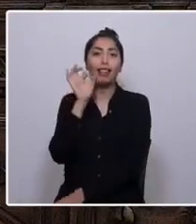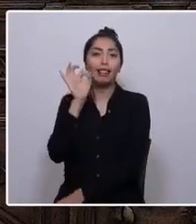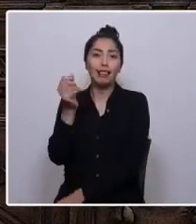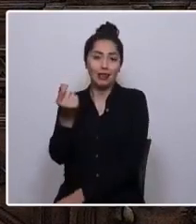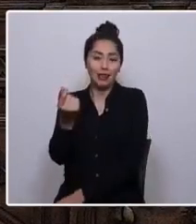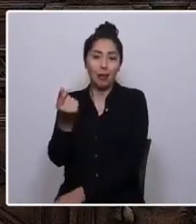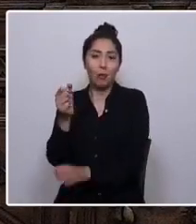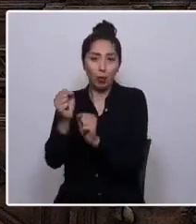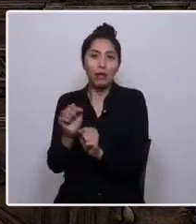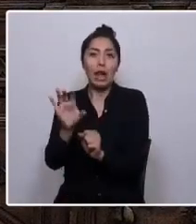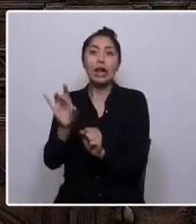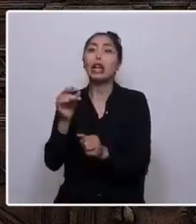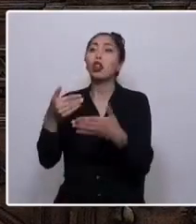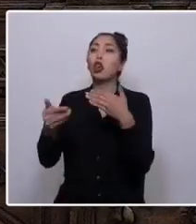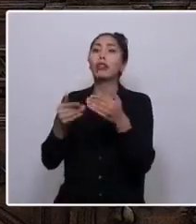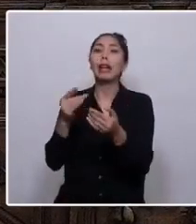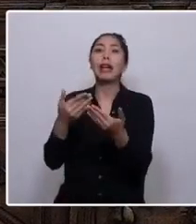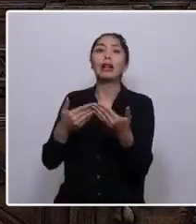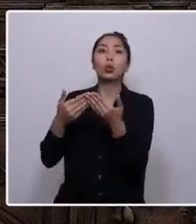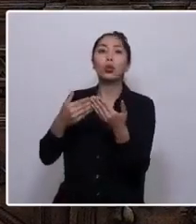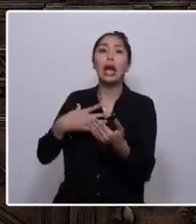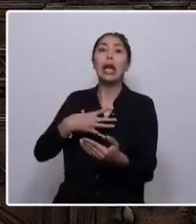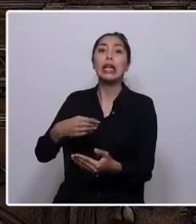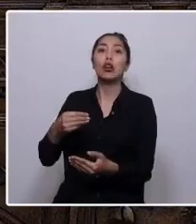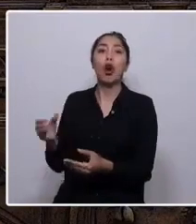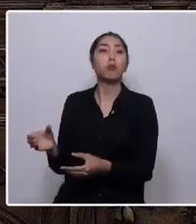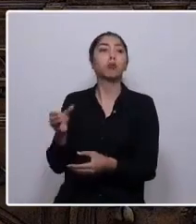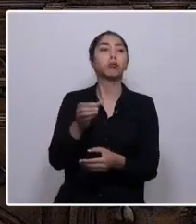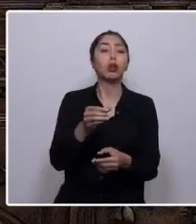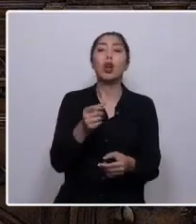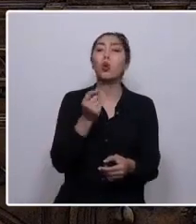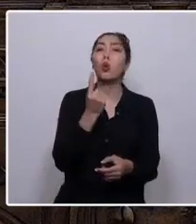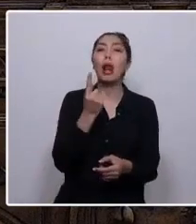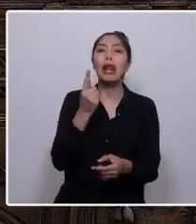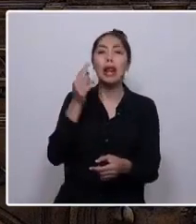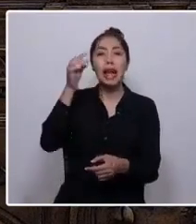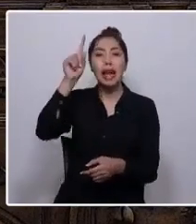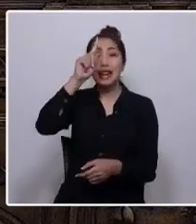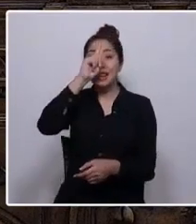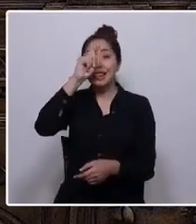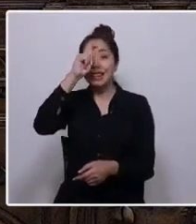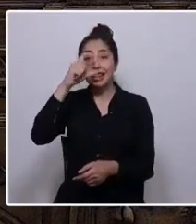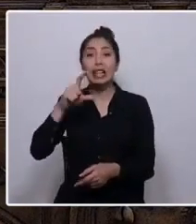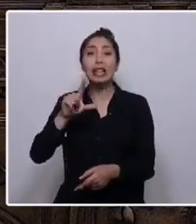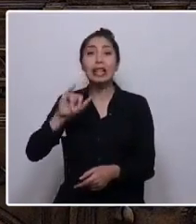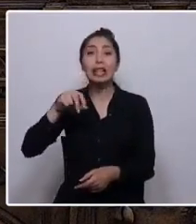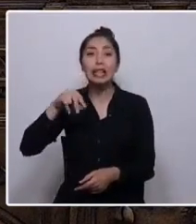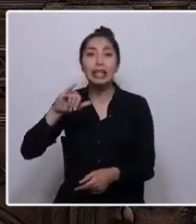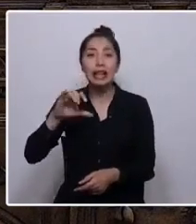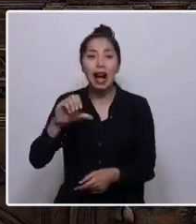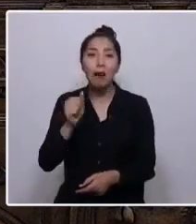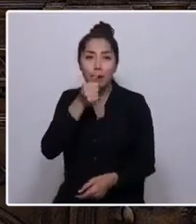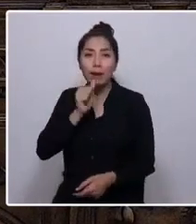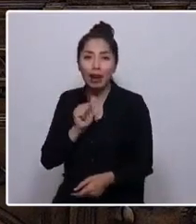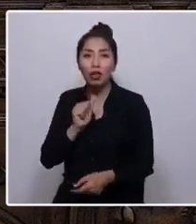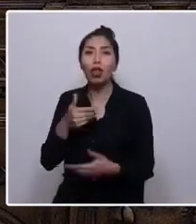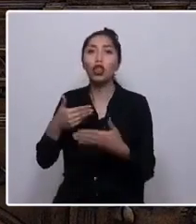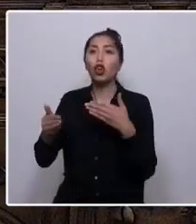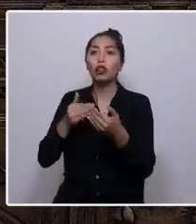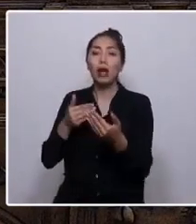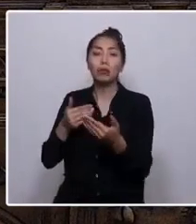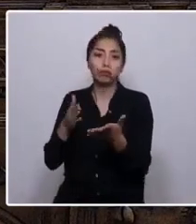estudian sus hijos, en qué clínicas sanan sus enfermedades y en qué barrio construyen sus casas.